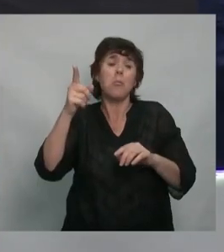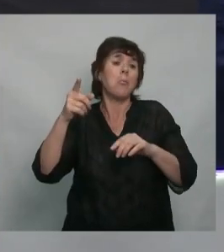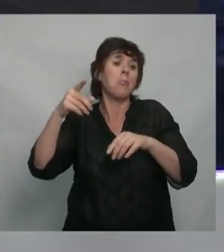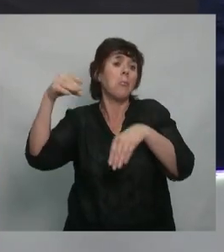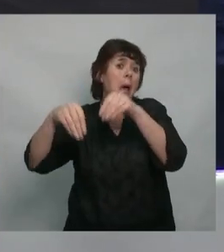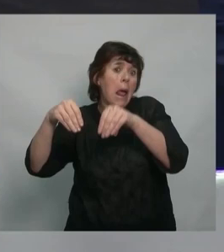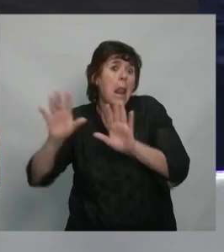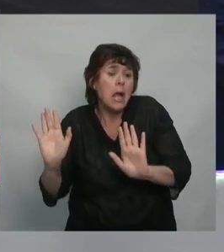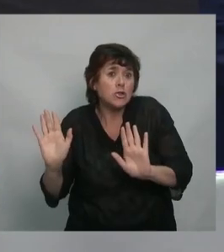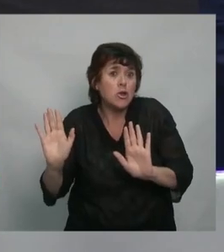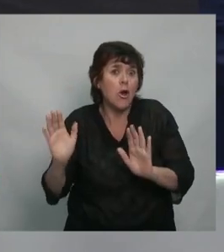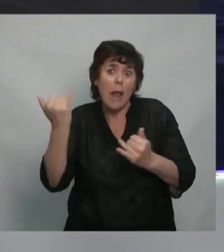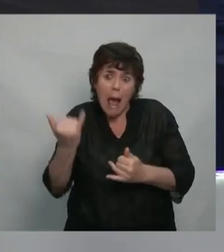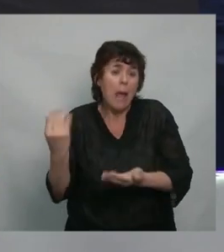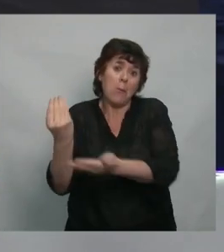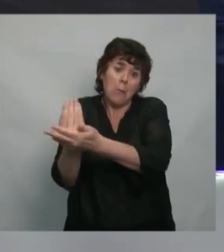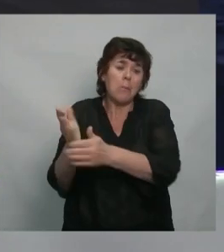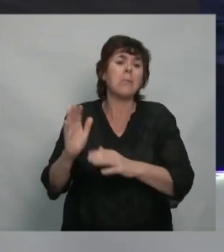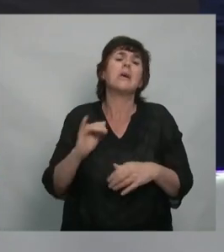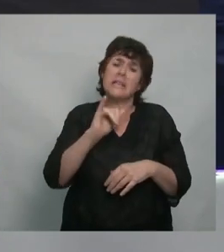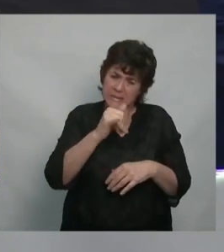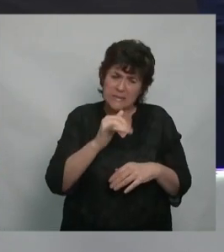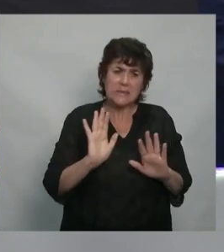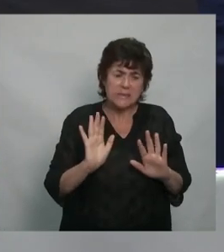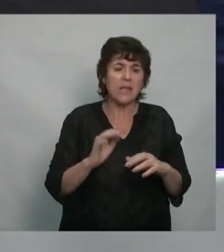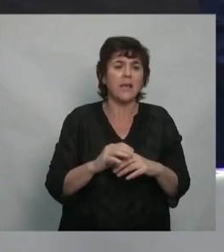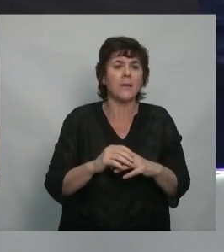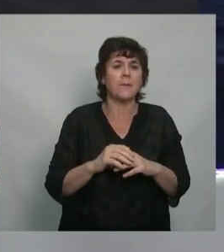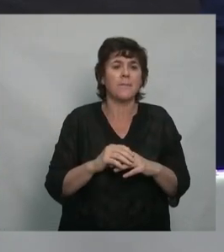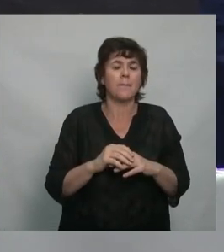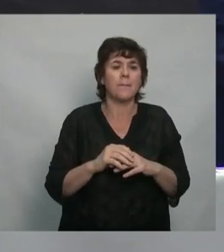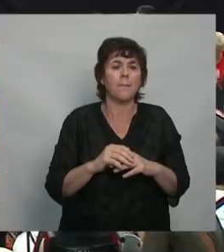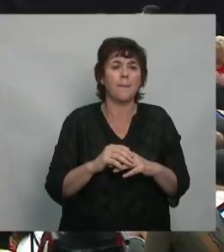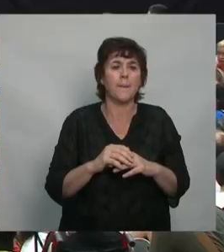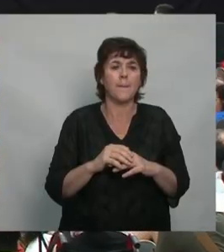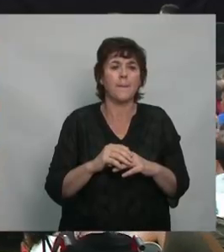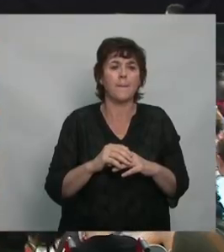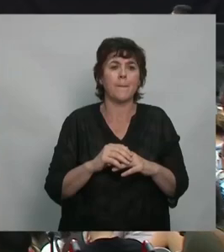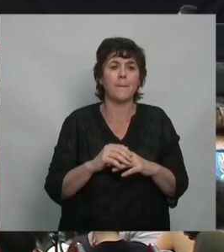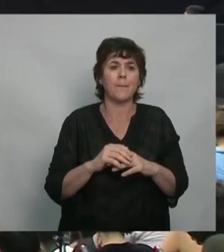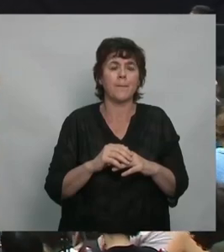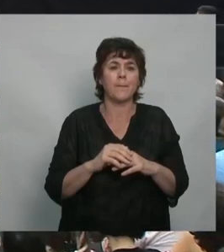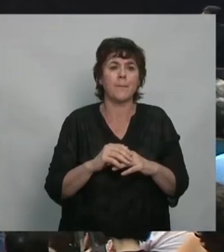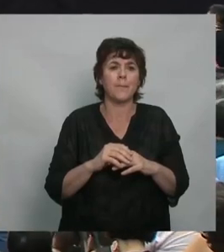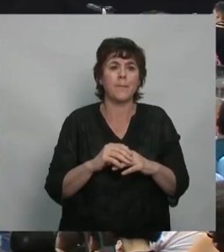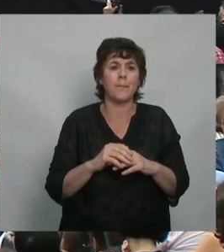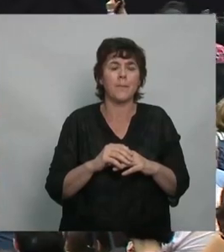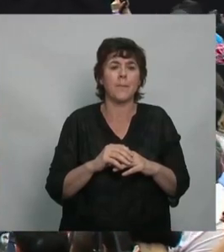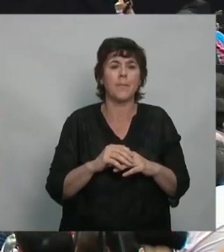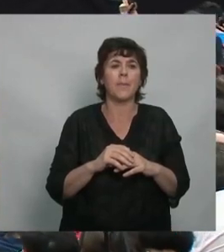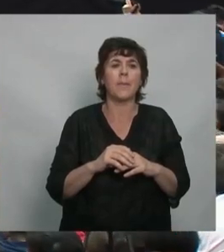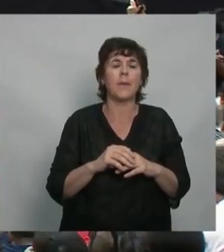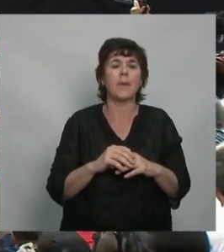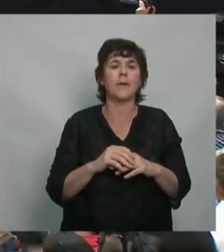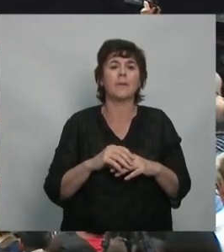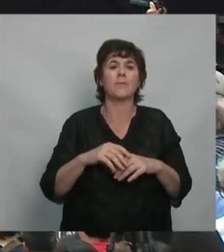también, si se me permite, una lectura de esto. Las elecciones de medio